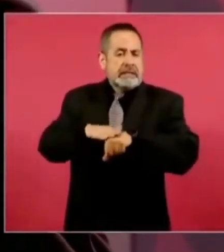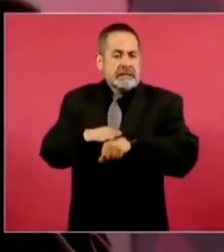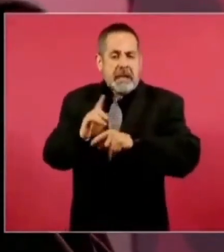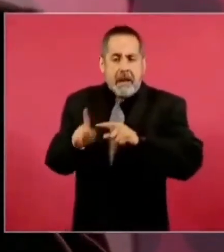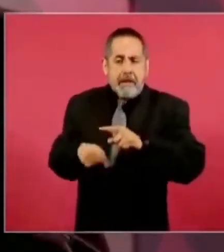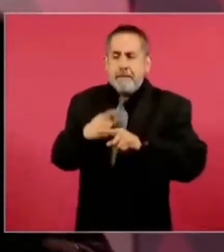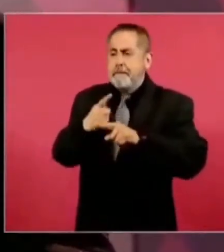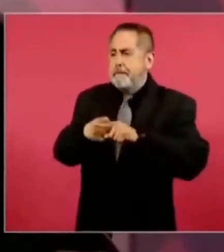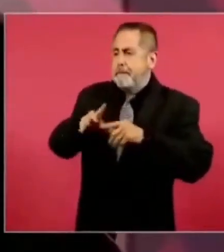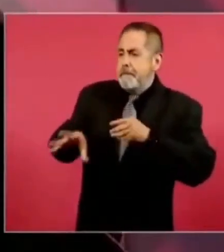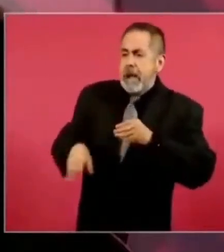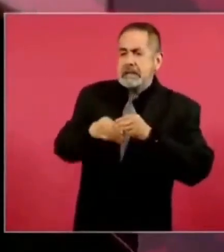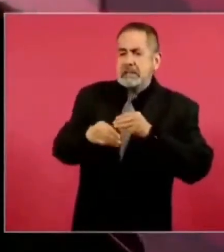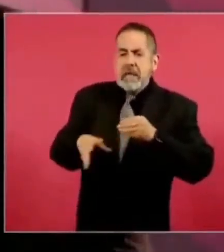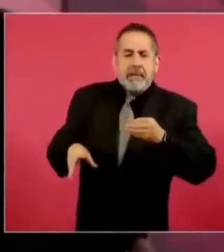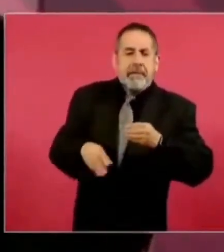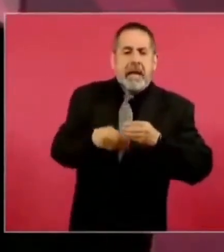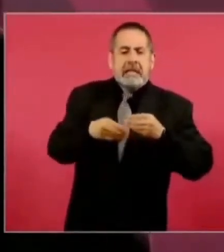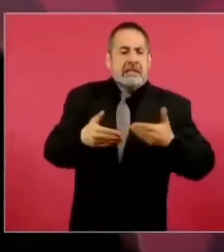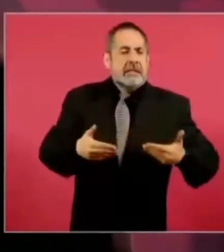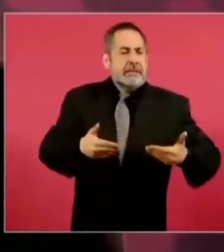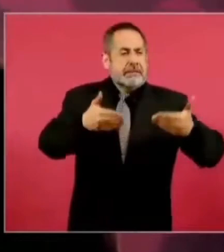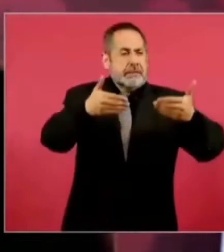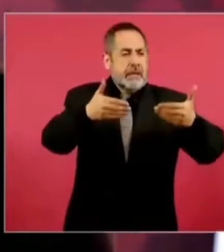que no es más